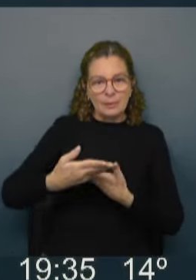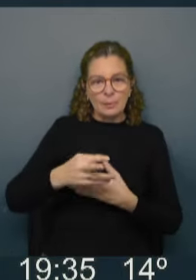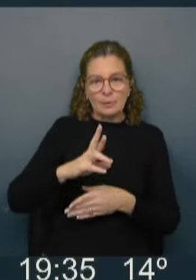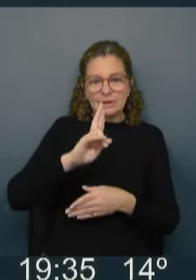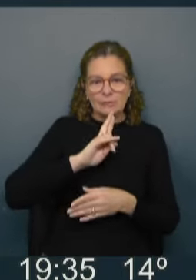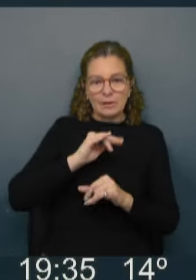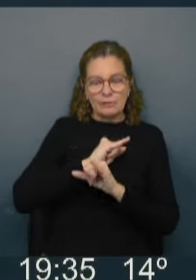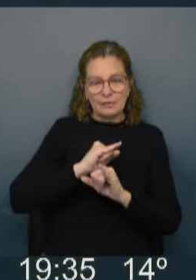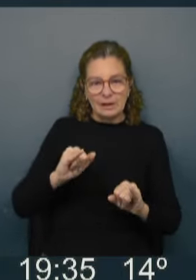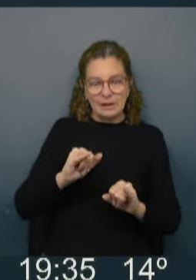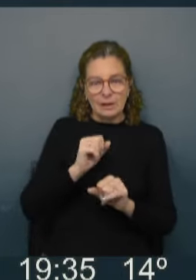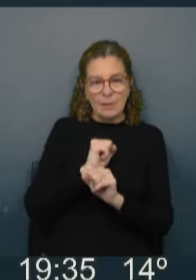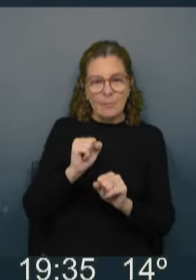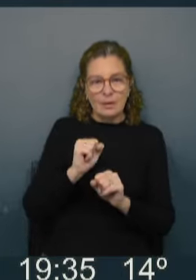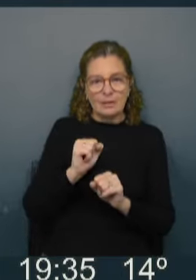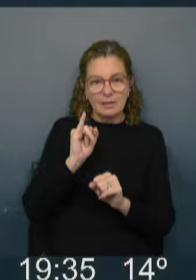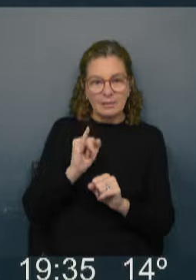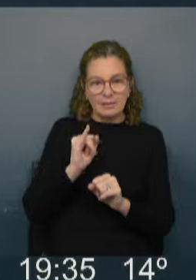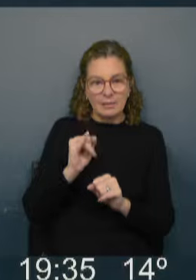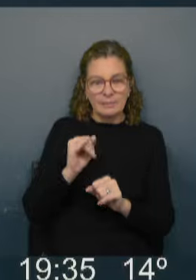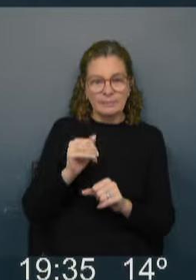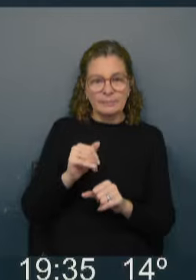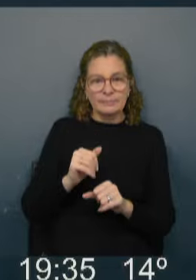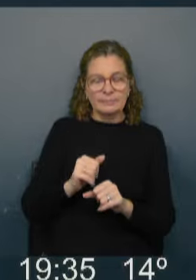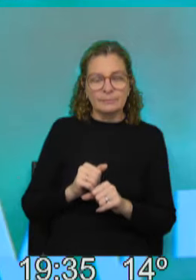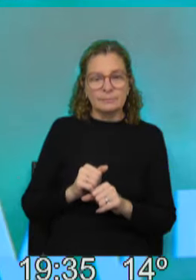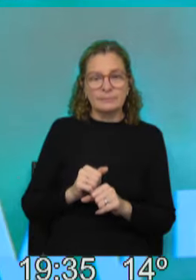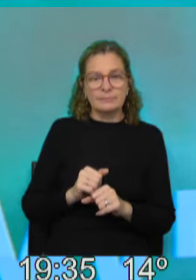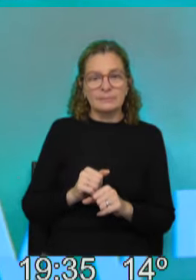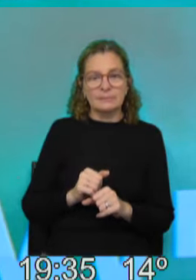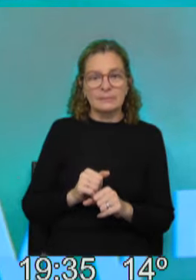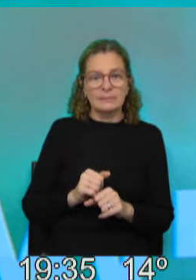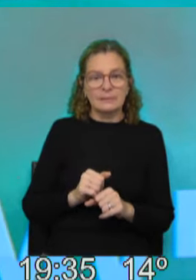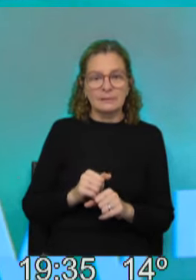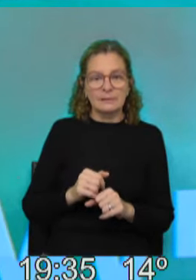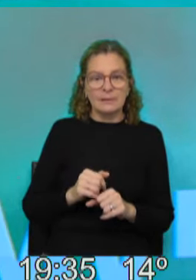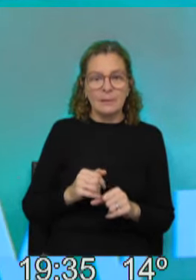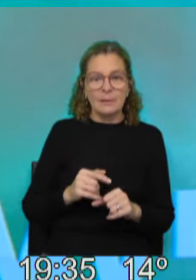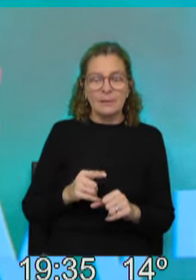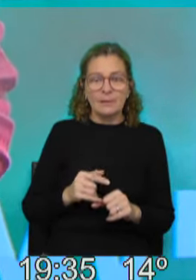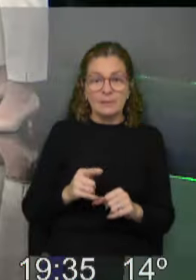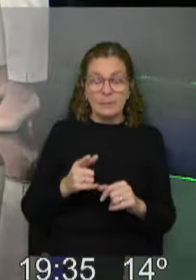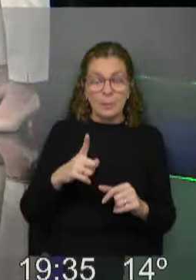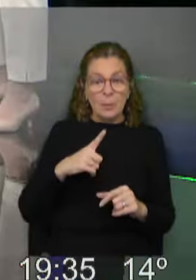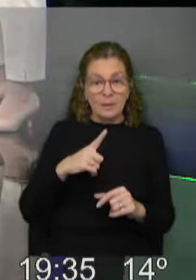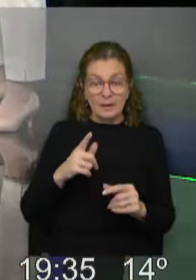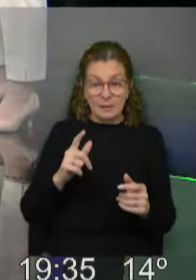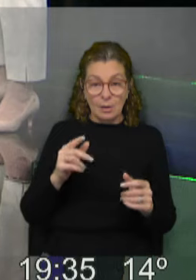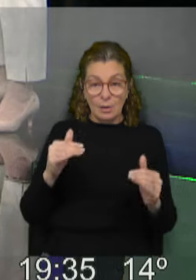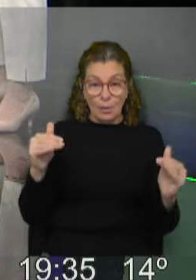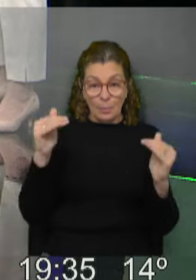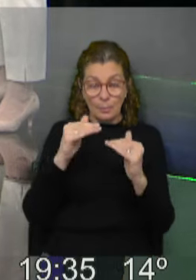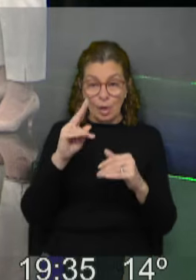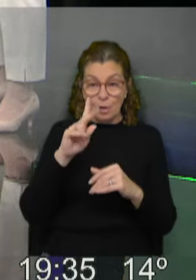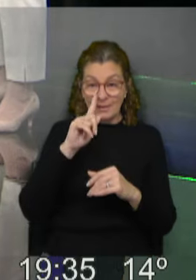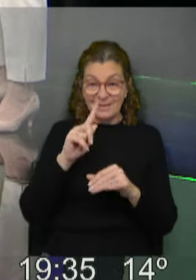resultado final que pueda tener la interna de un partido político. Y de sí o no, Eduardo, porque tenemos más preguntas. ¿Podemos esperar que esta relación entre partidos de